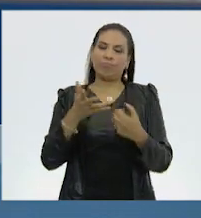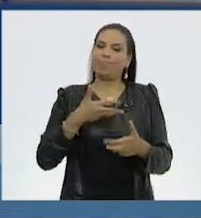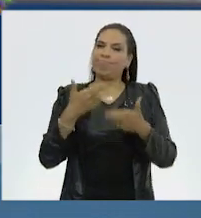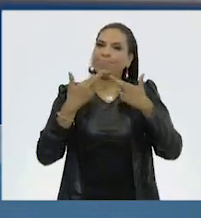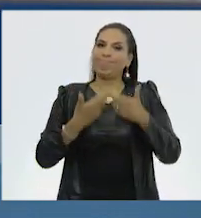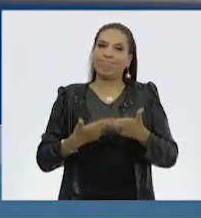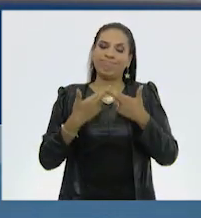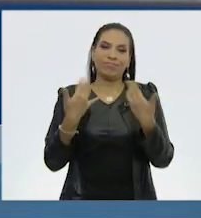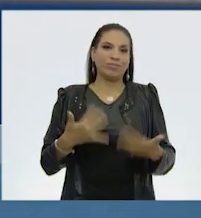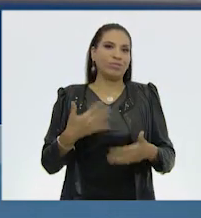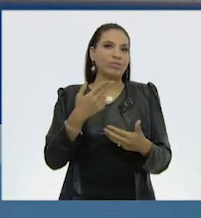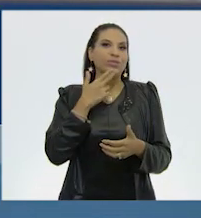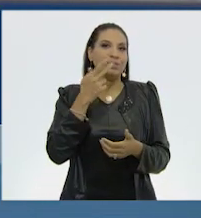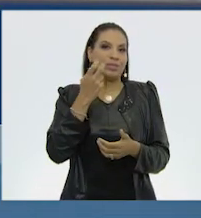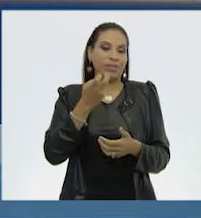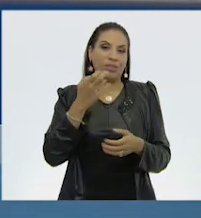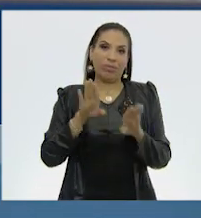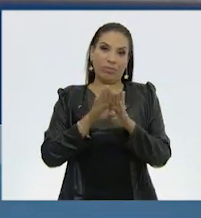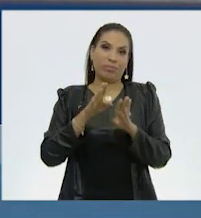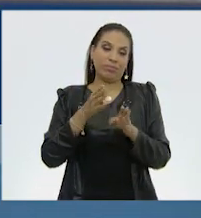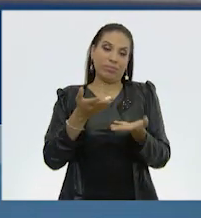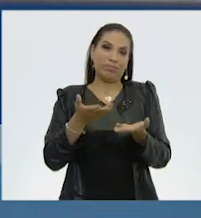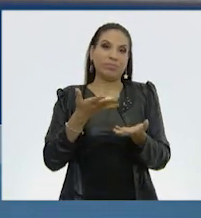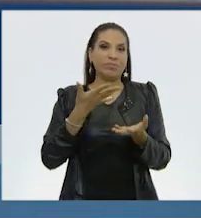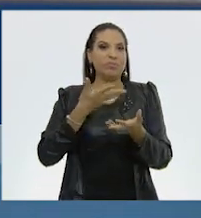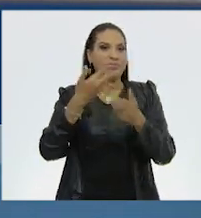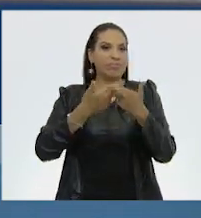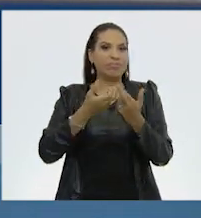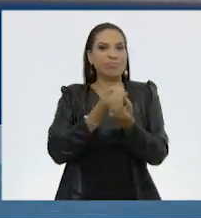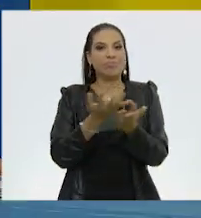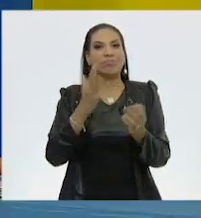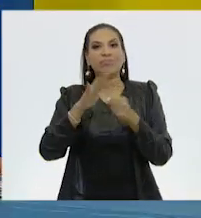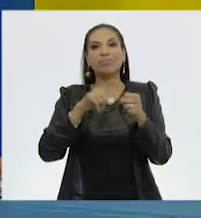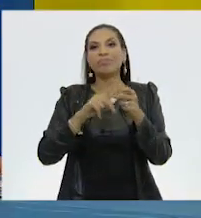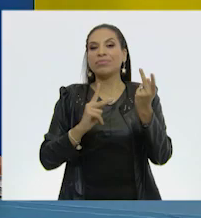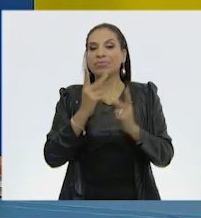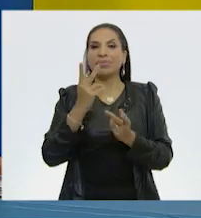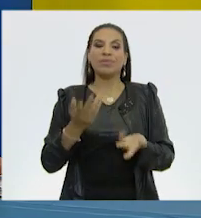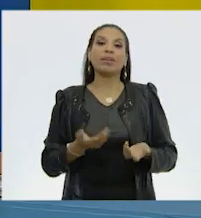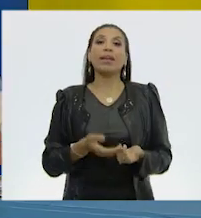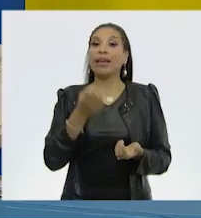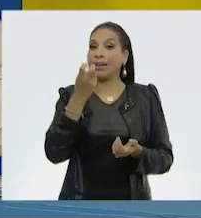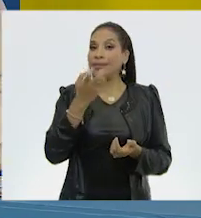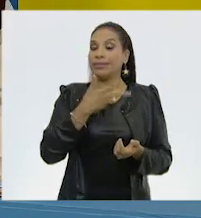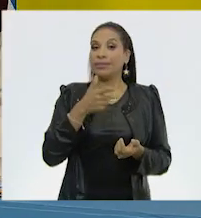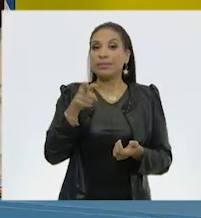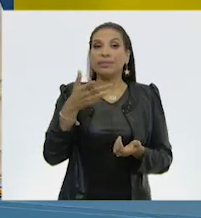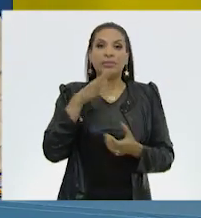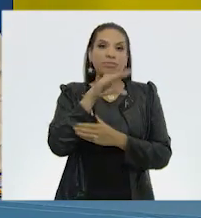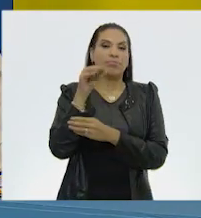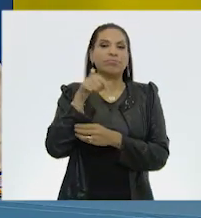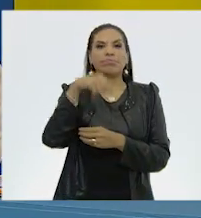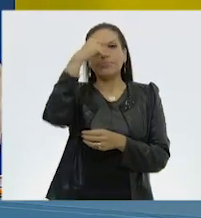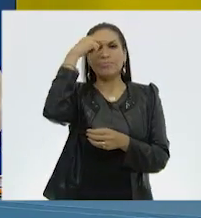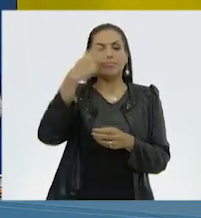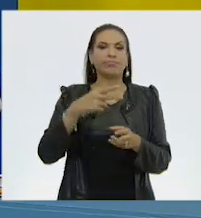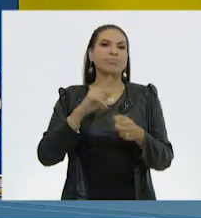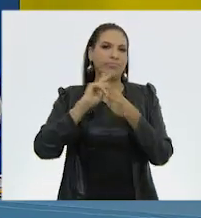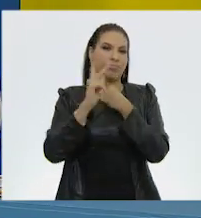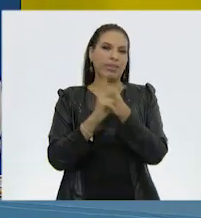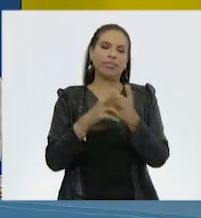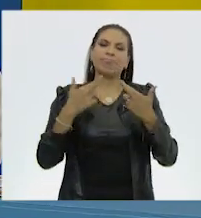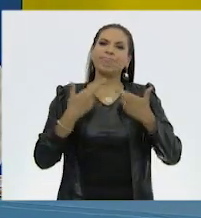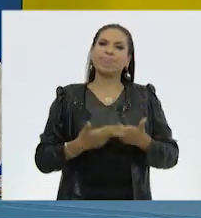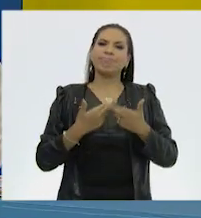de un privilegio como ese. Mucha razón, Tom. Así es, así es, Tom. México es un país muy